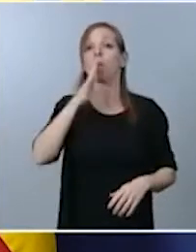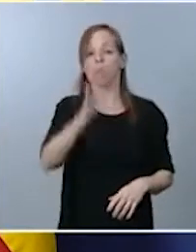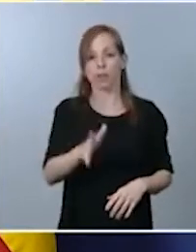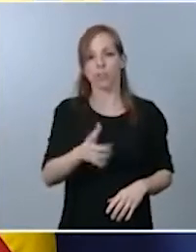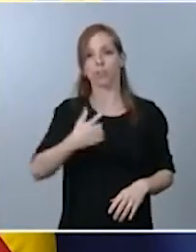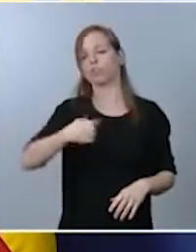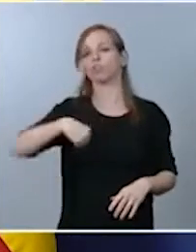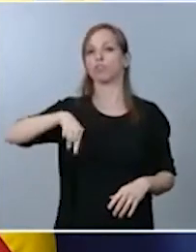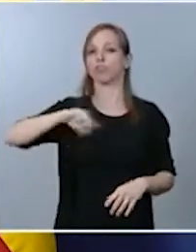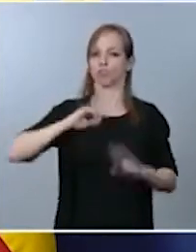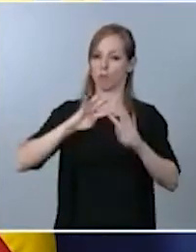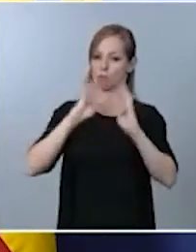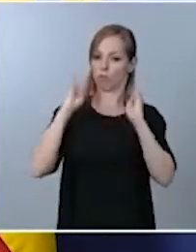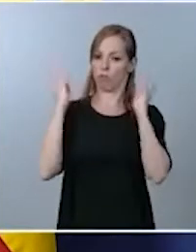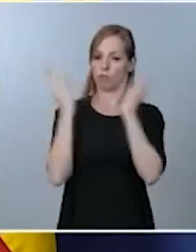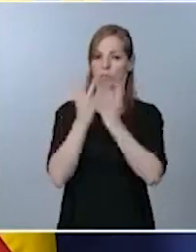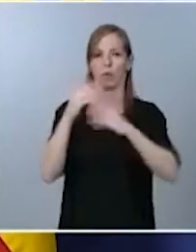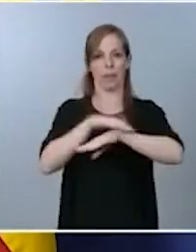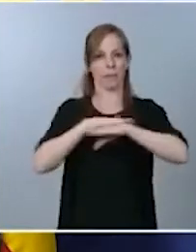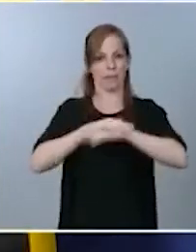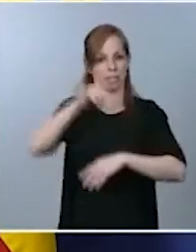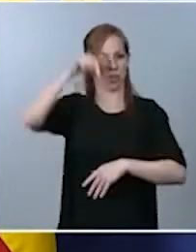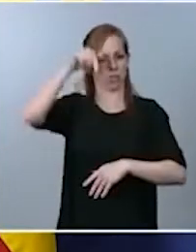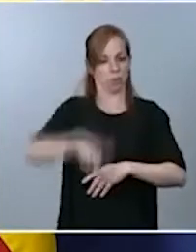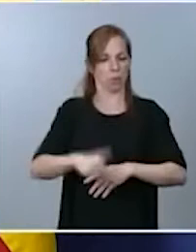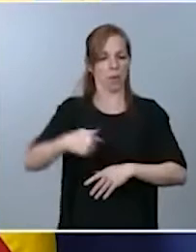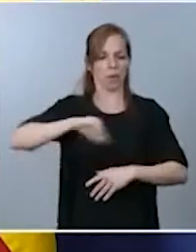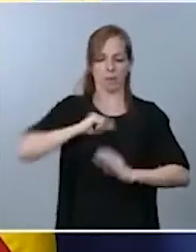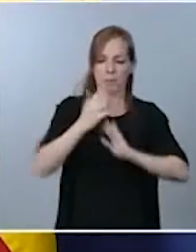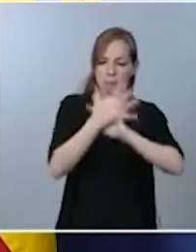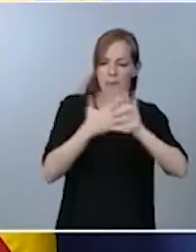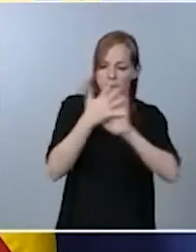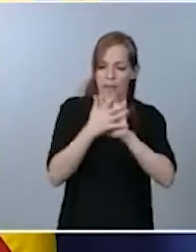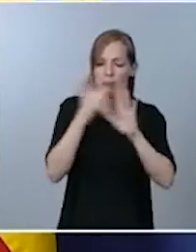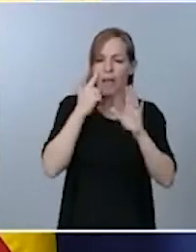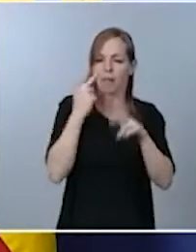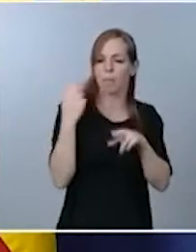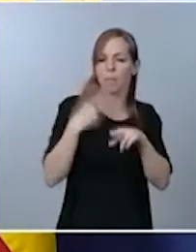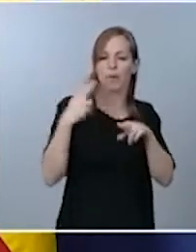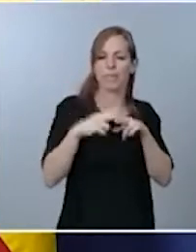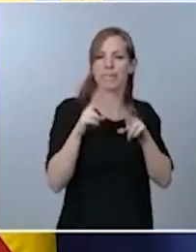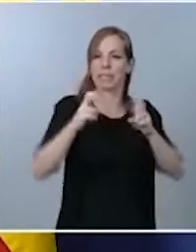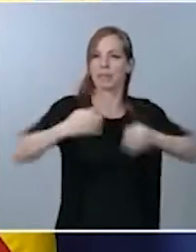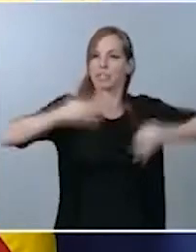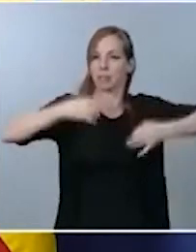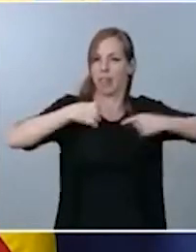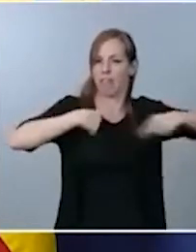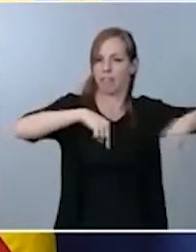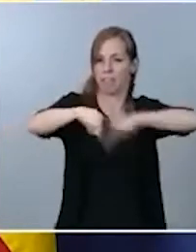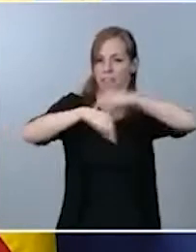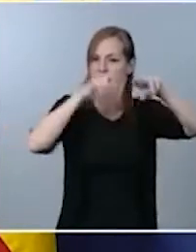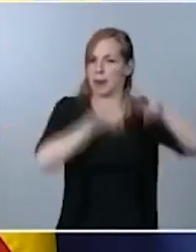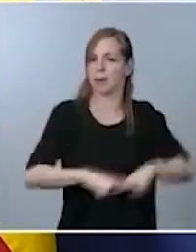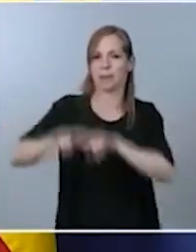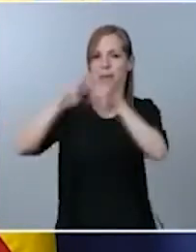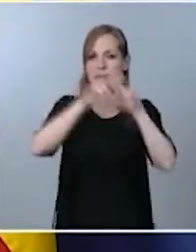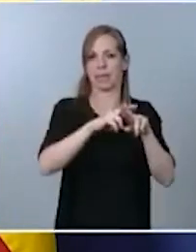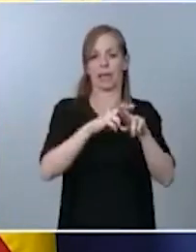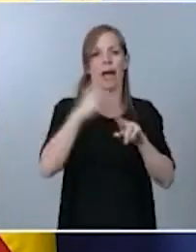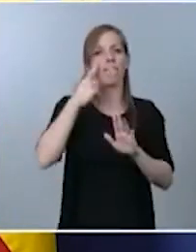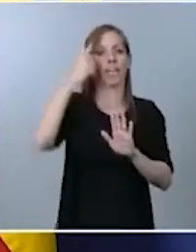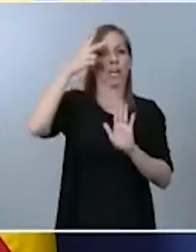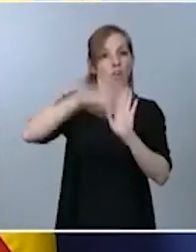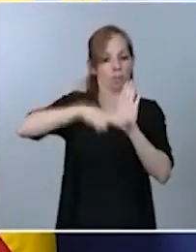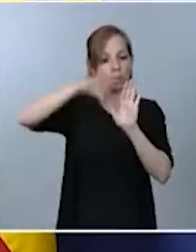Consejo de Ministros de hoy a revisar nuestra política de seguridad vial y aprobar un paquete normativo que quiere dar un